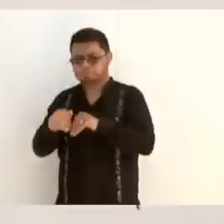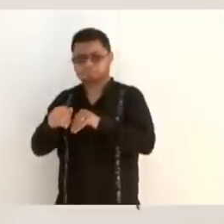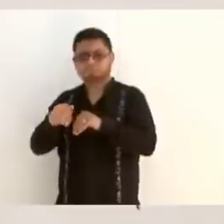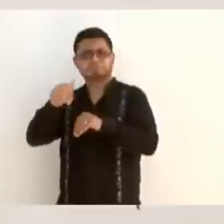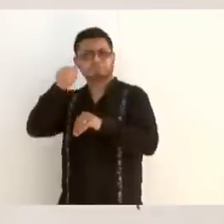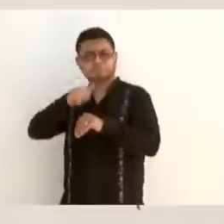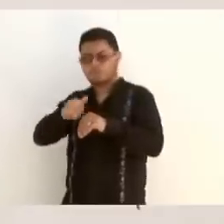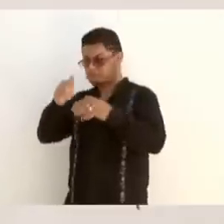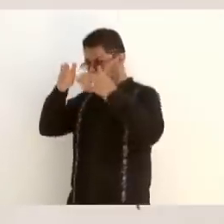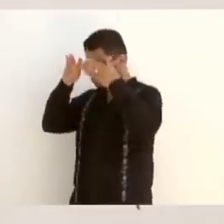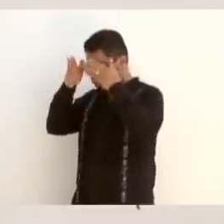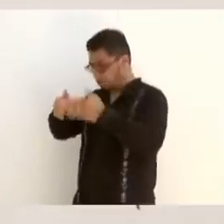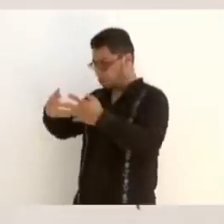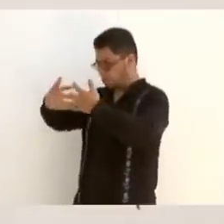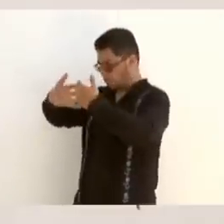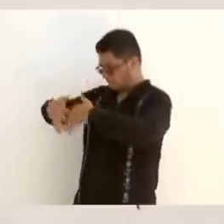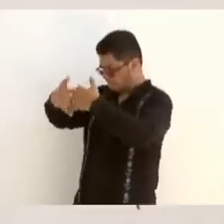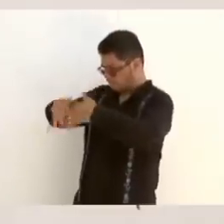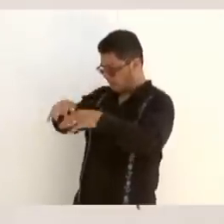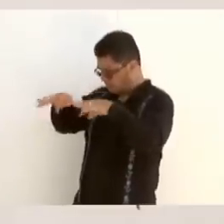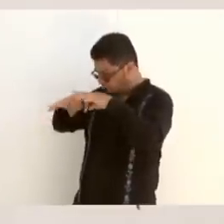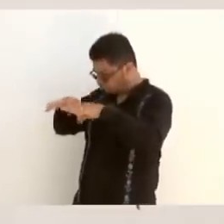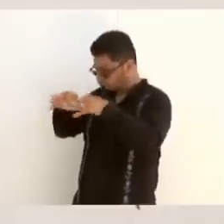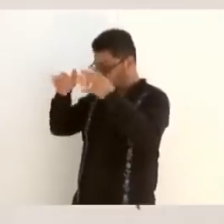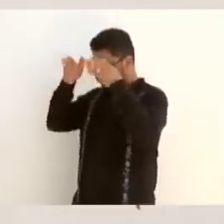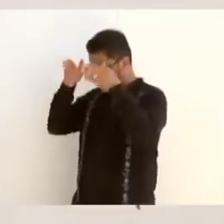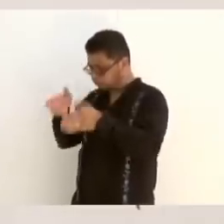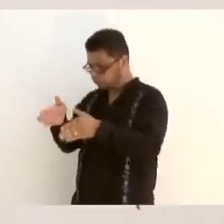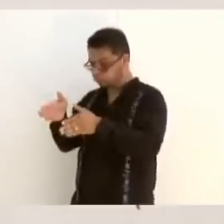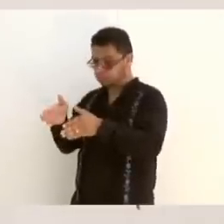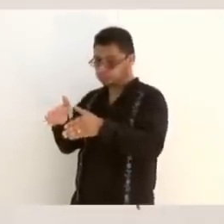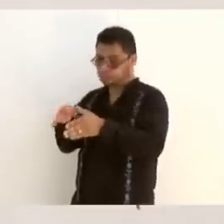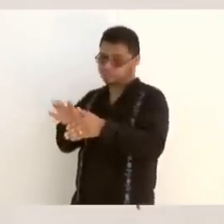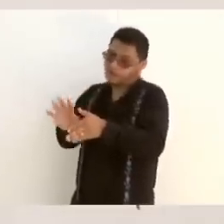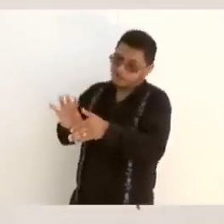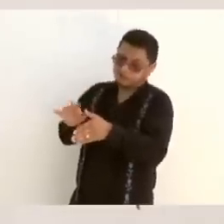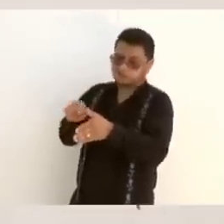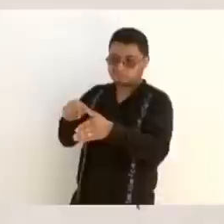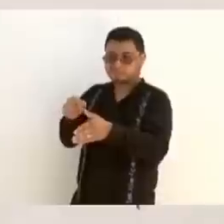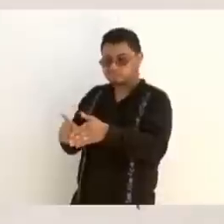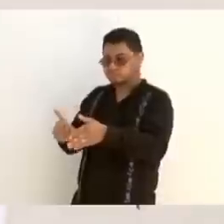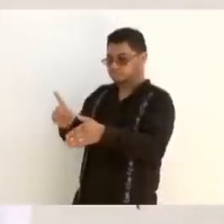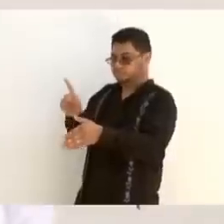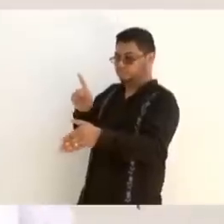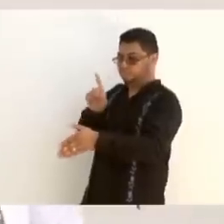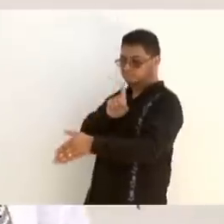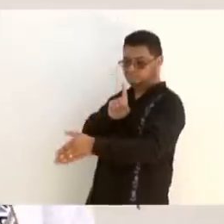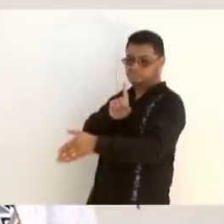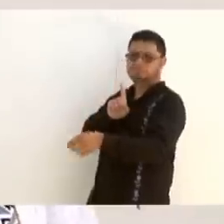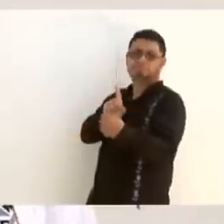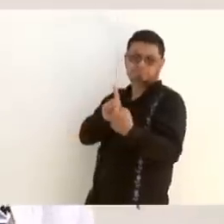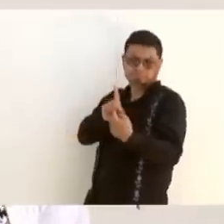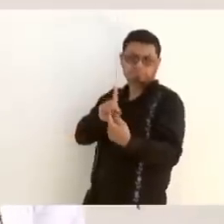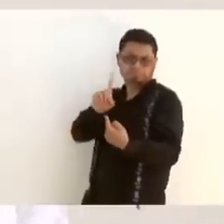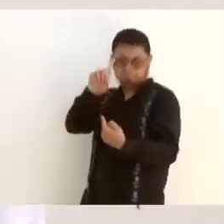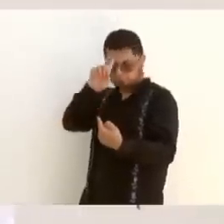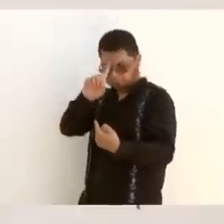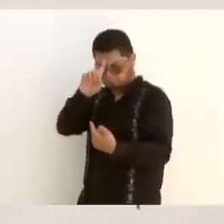a sus empresas. Bueno, él ya no tanto, sigue ahí de asesor, de consejero,